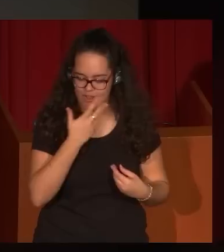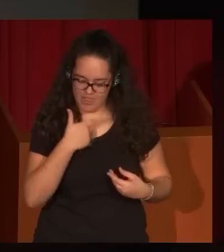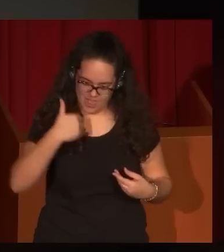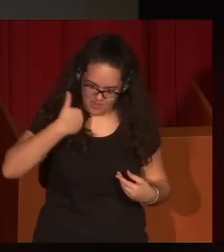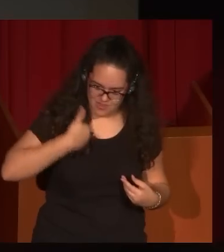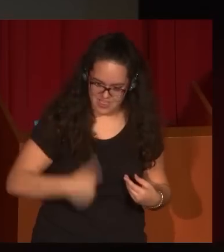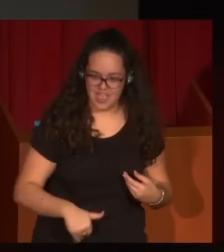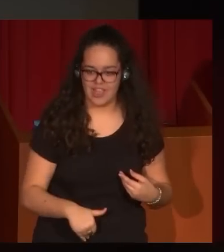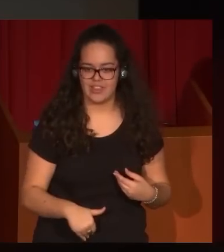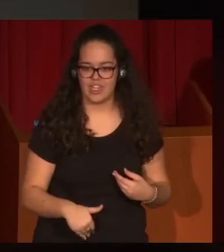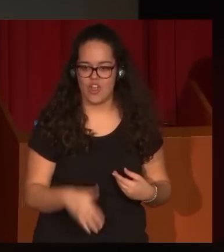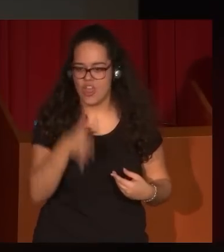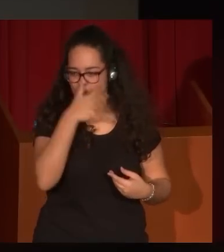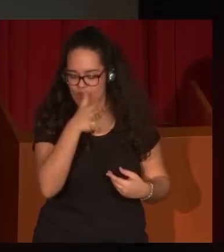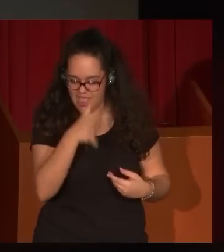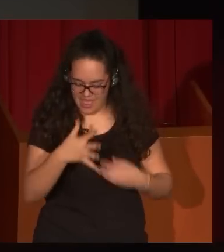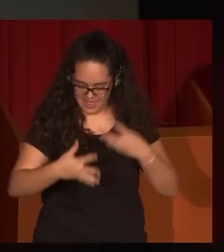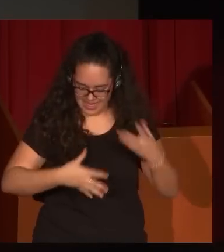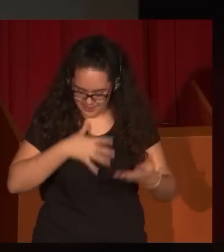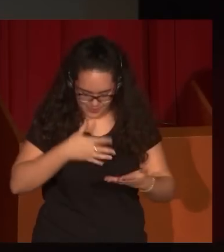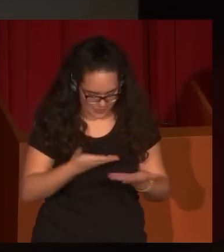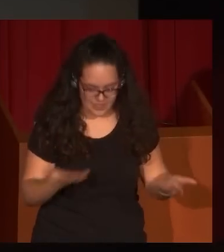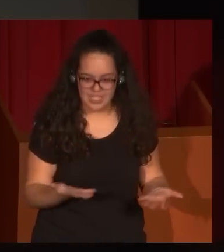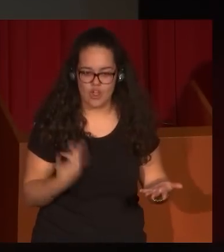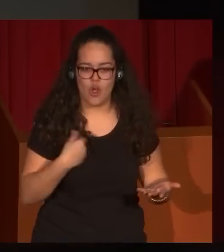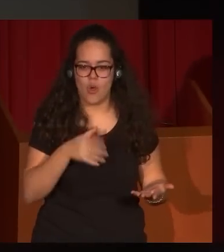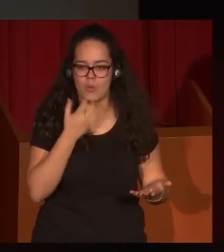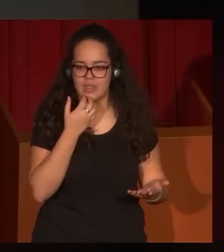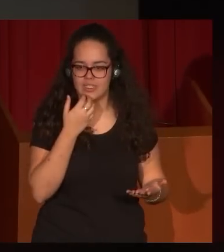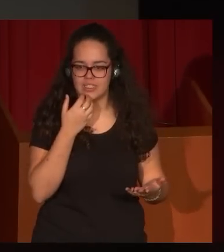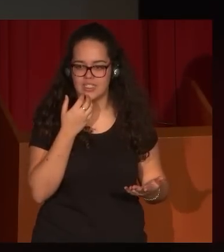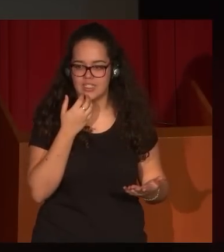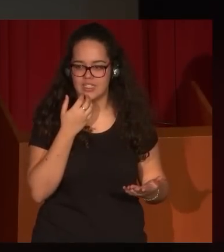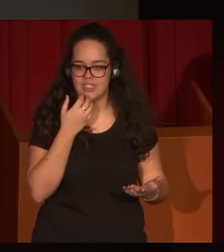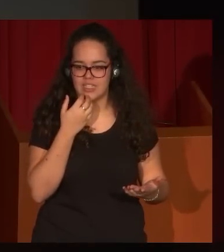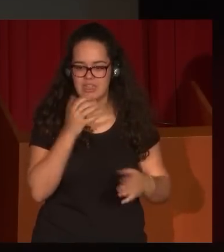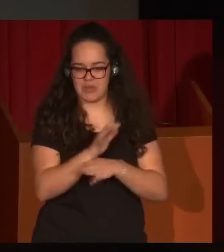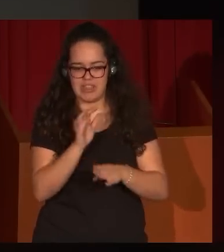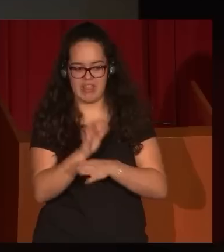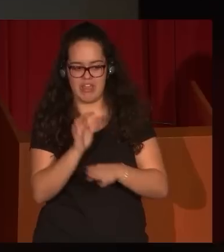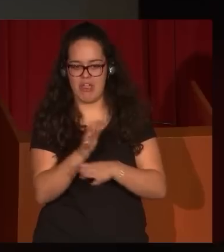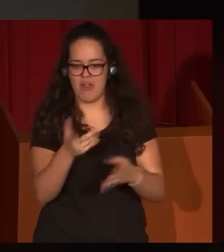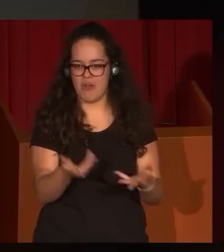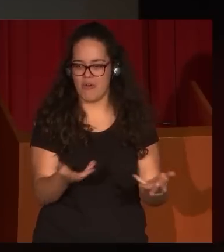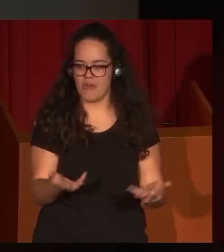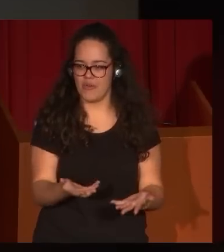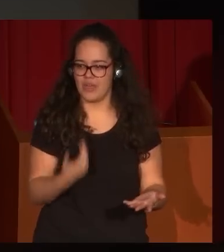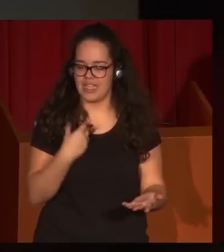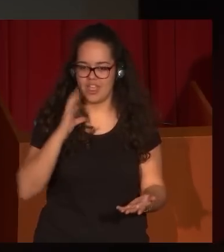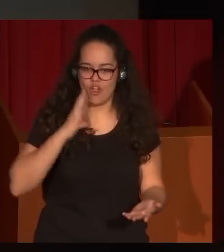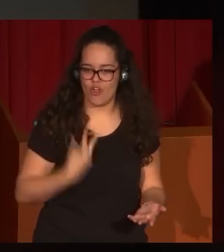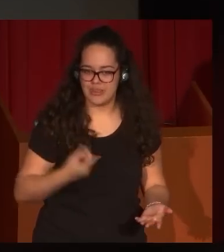y de lo de denuncia de lo que está pasando, o ridiculización de una situación que Goya, como bien